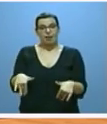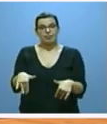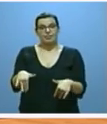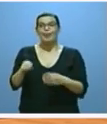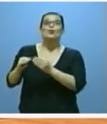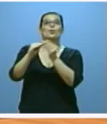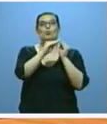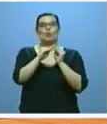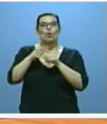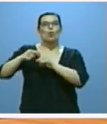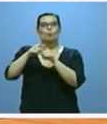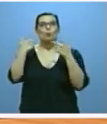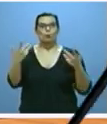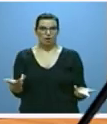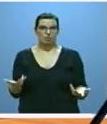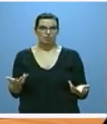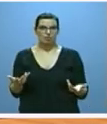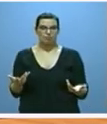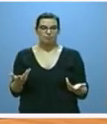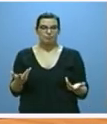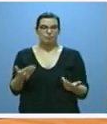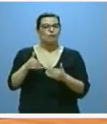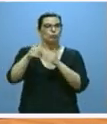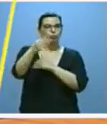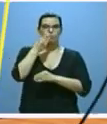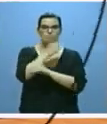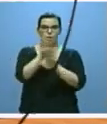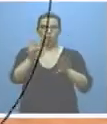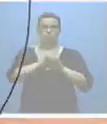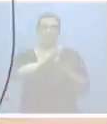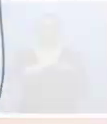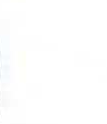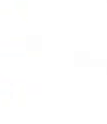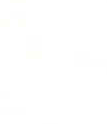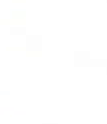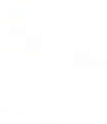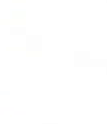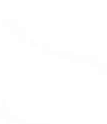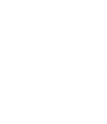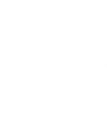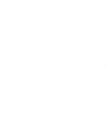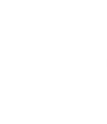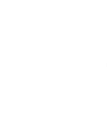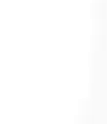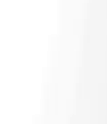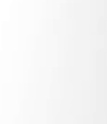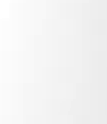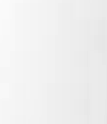une si nos identifica el mejor futuro de Castilla y León muchas gracias aplausos